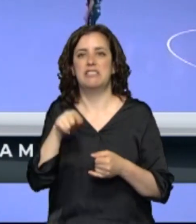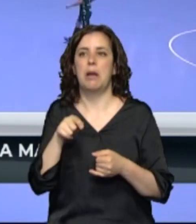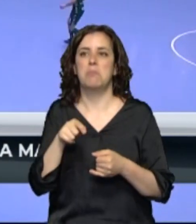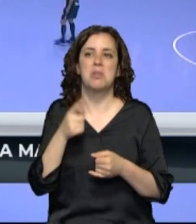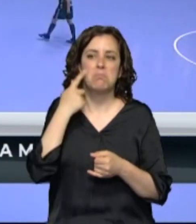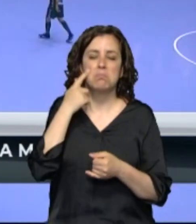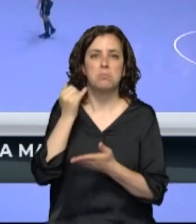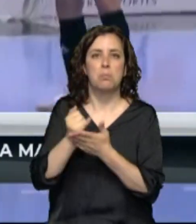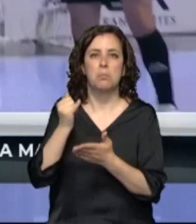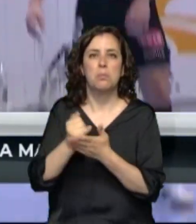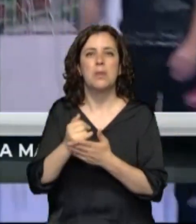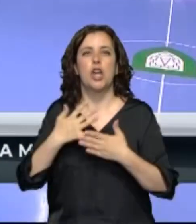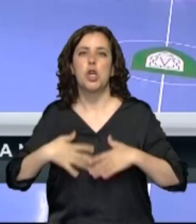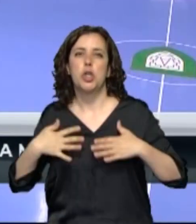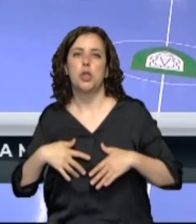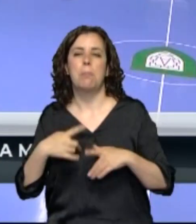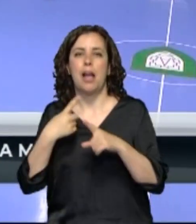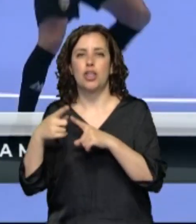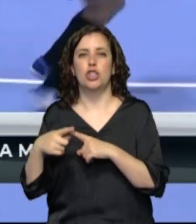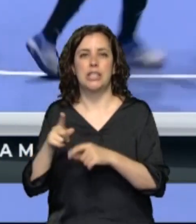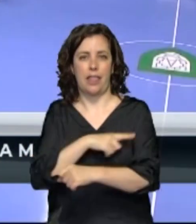equipaciones y accesorios deportivos.